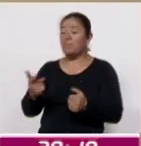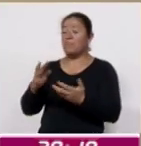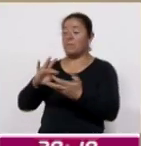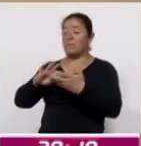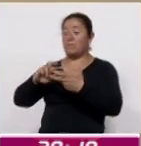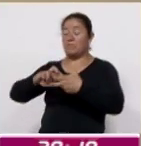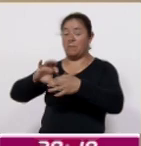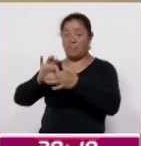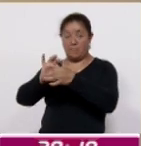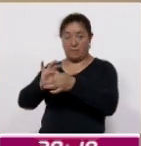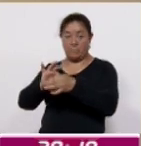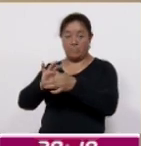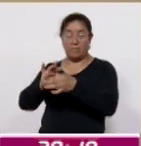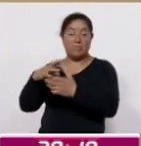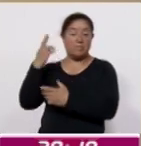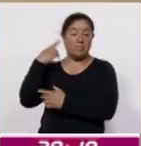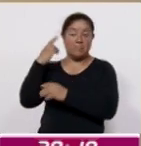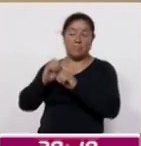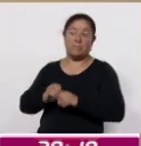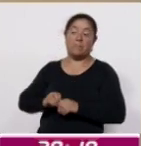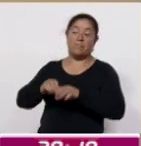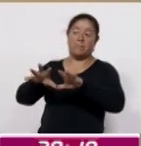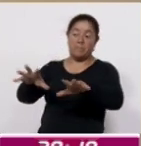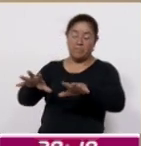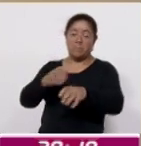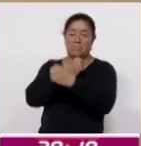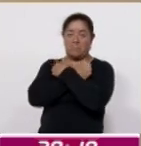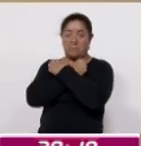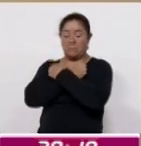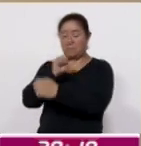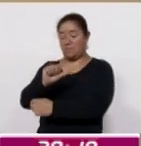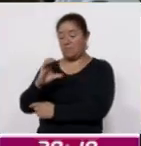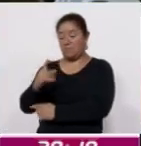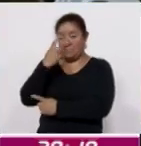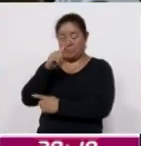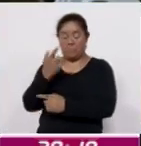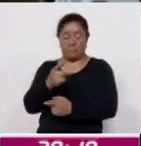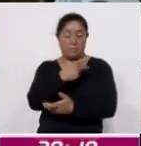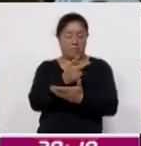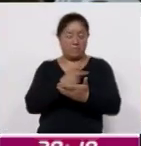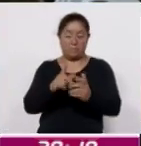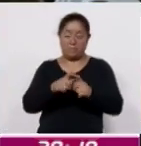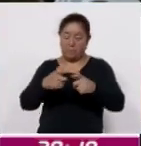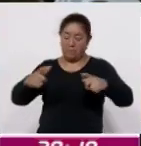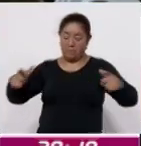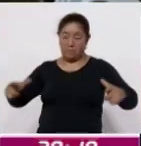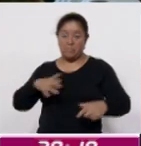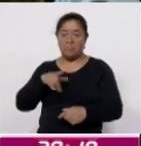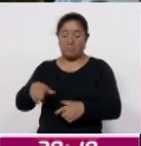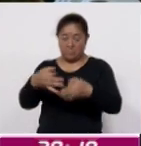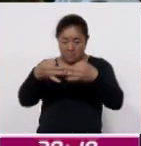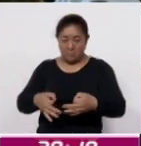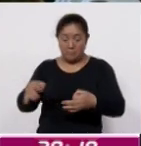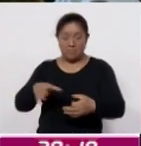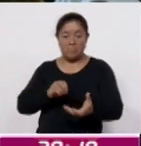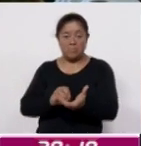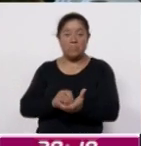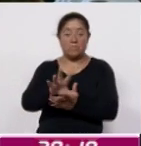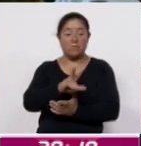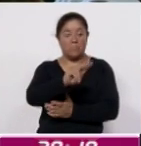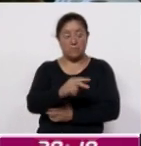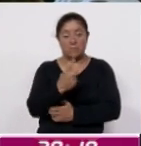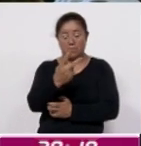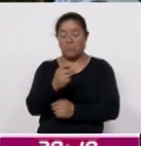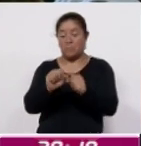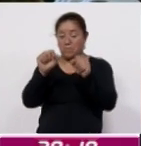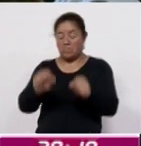Televisoras Educativas y Culturales de México, AC, para ampliar la difusión de este programa mediante su transmisión oficial a través de 82 sistemas de